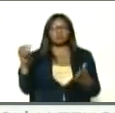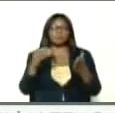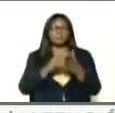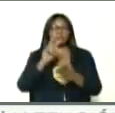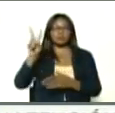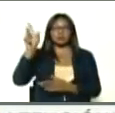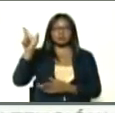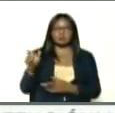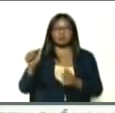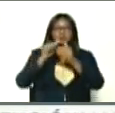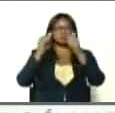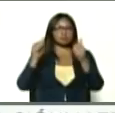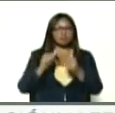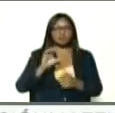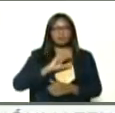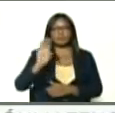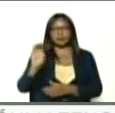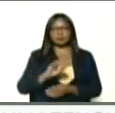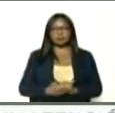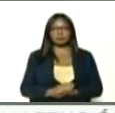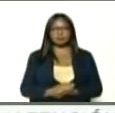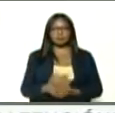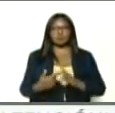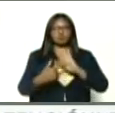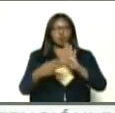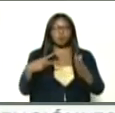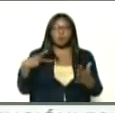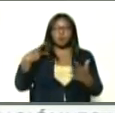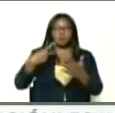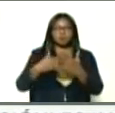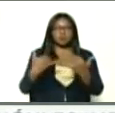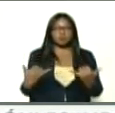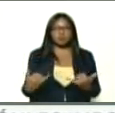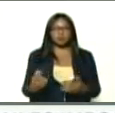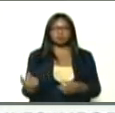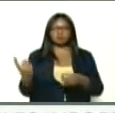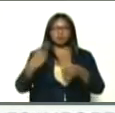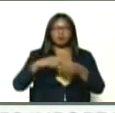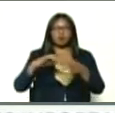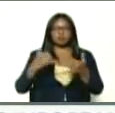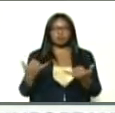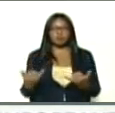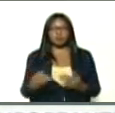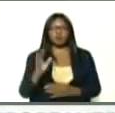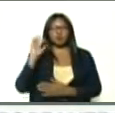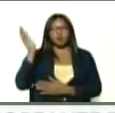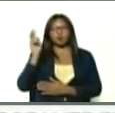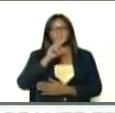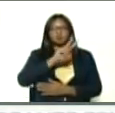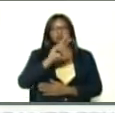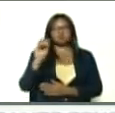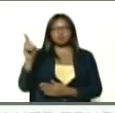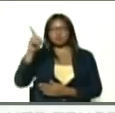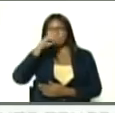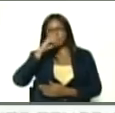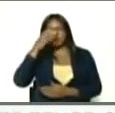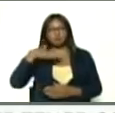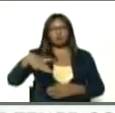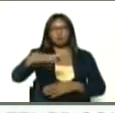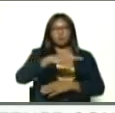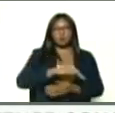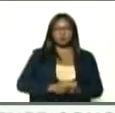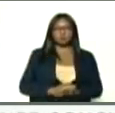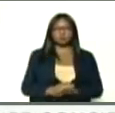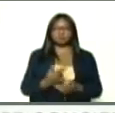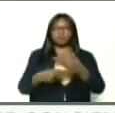a través del sistema patria, han manifestado su voluntad, de incorporarse, en el Congreso Bicentenario de los Pueblos, hay